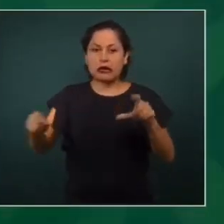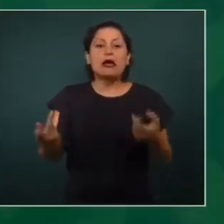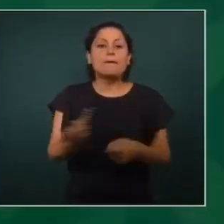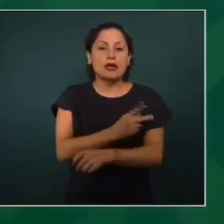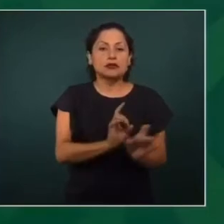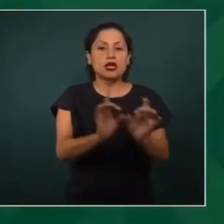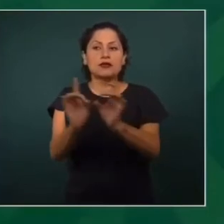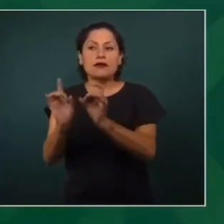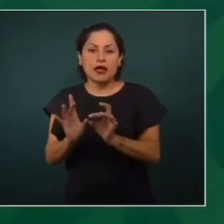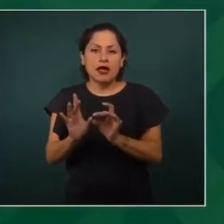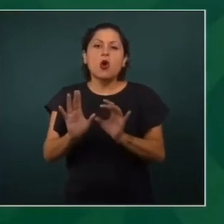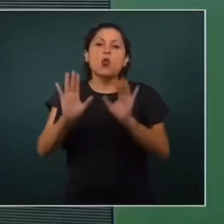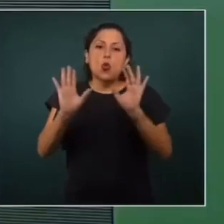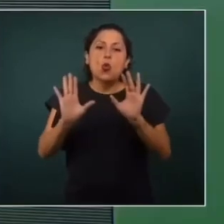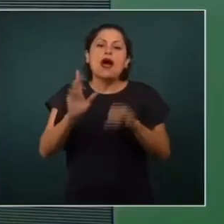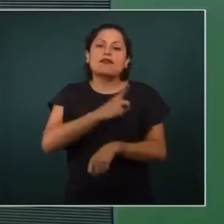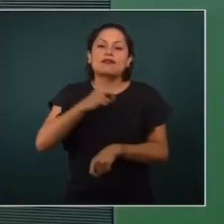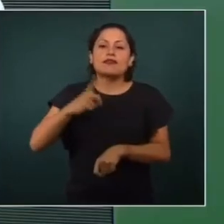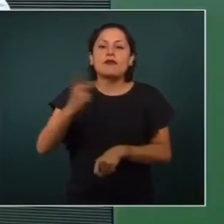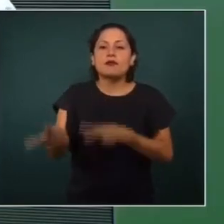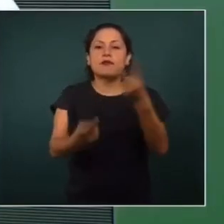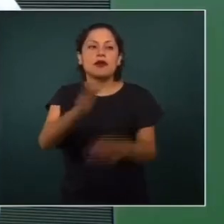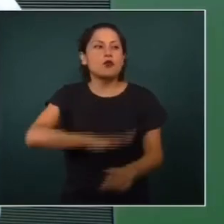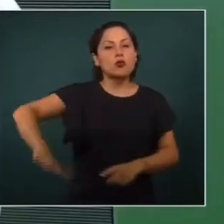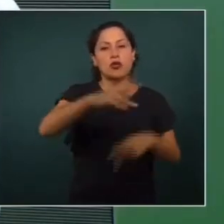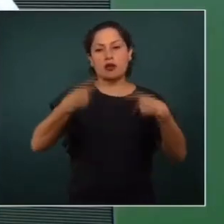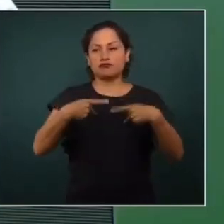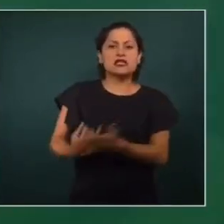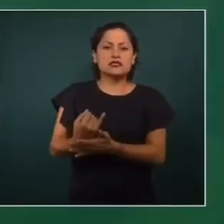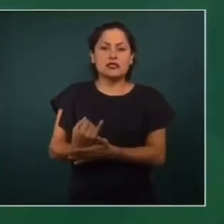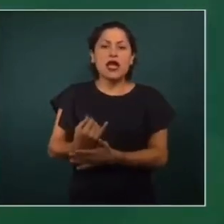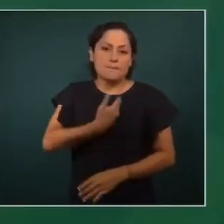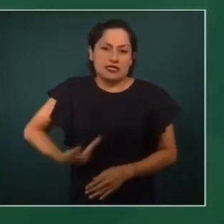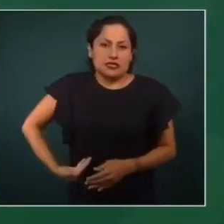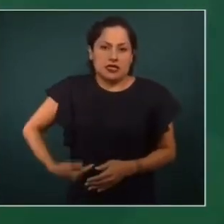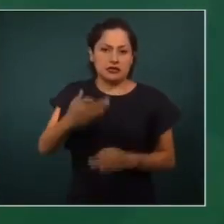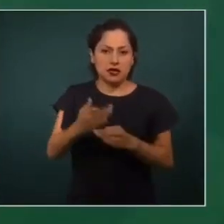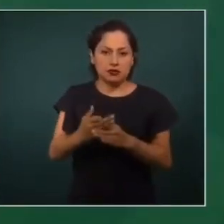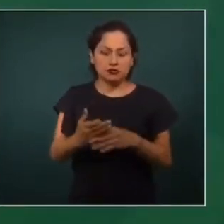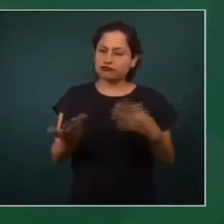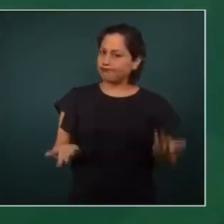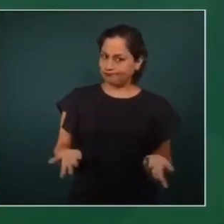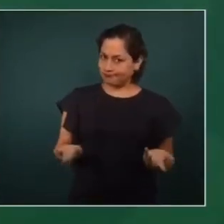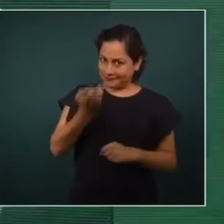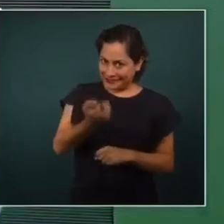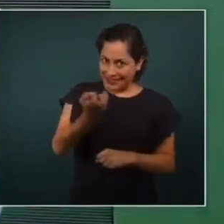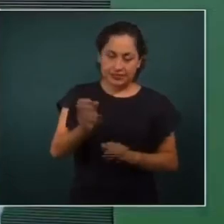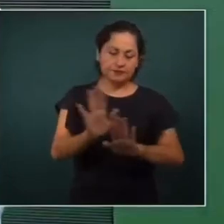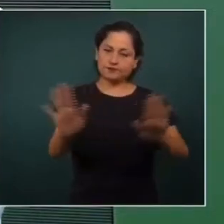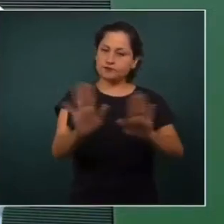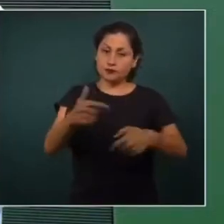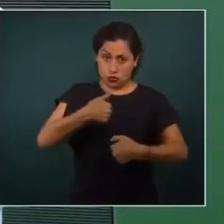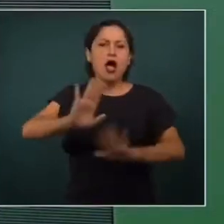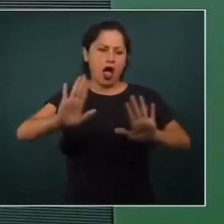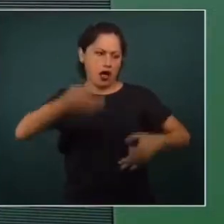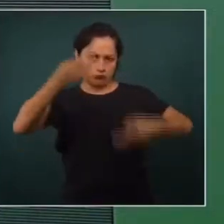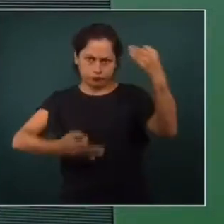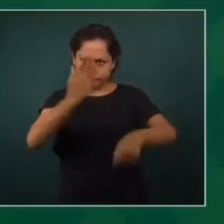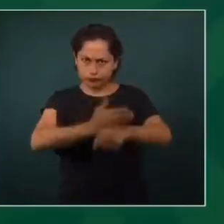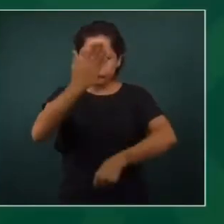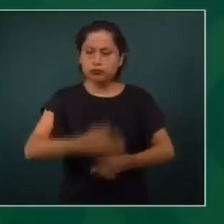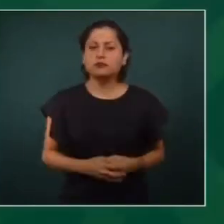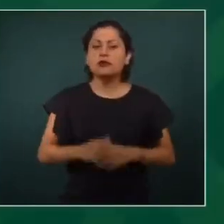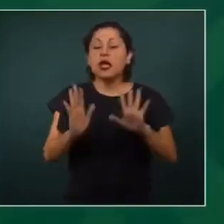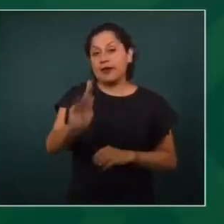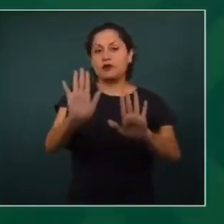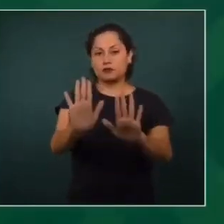que haber una consulta ciudadana. Eso es lo que yo he sostenido siempre. Yo quiero que este caso lo decida el pueblo, que no